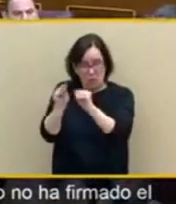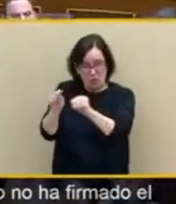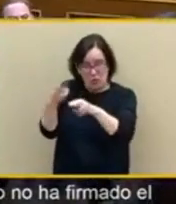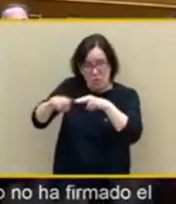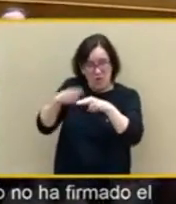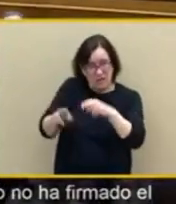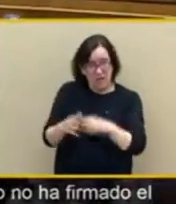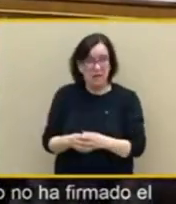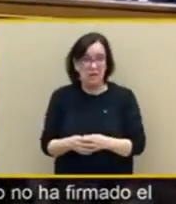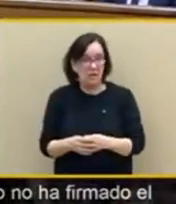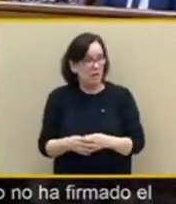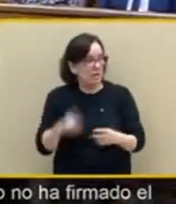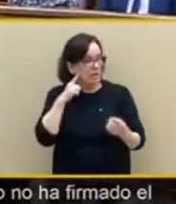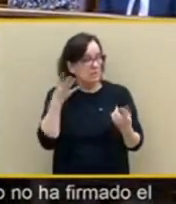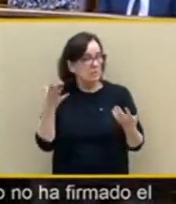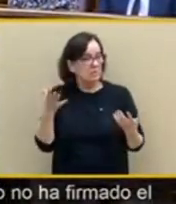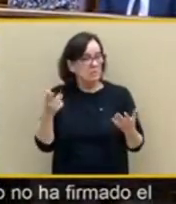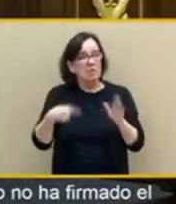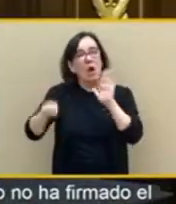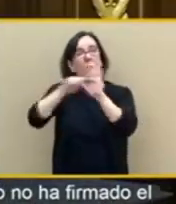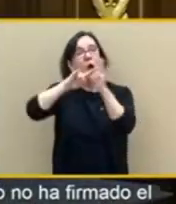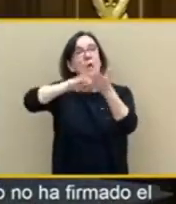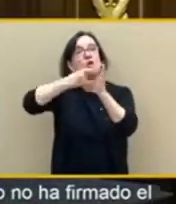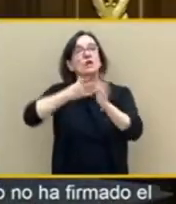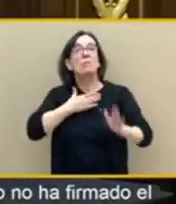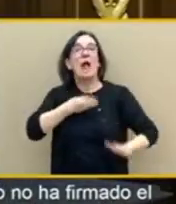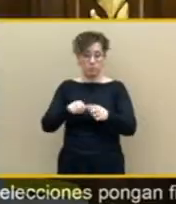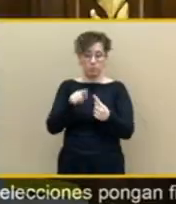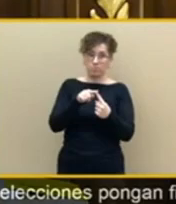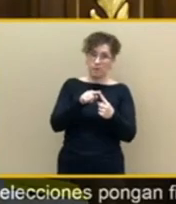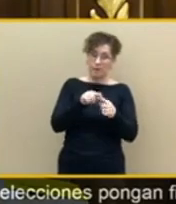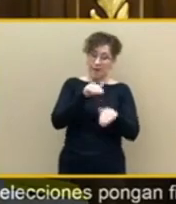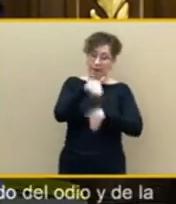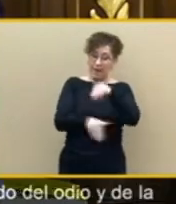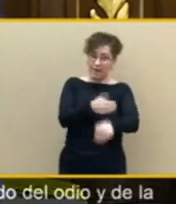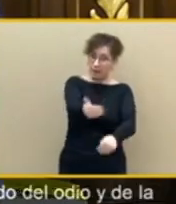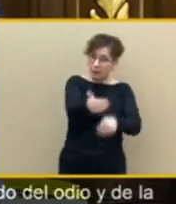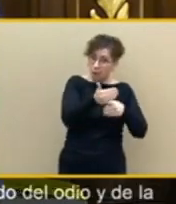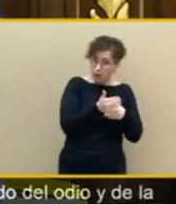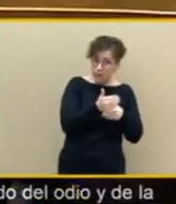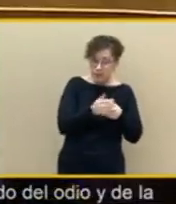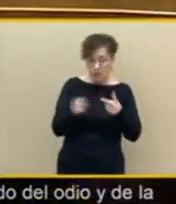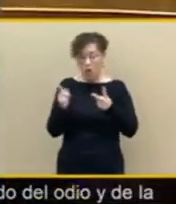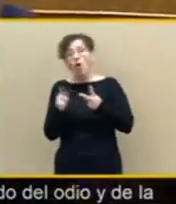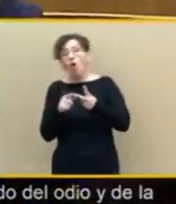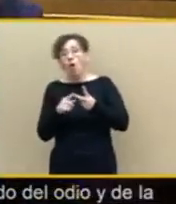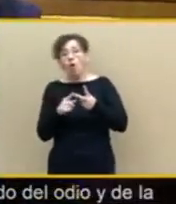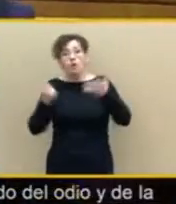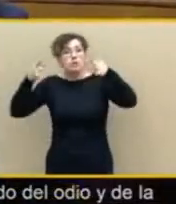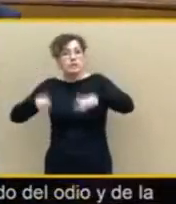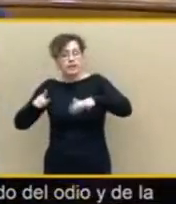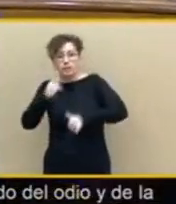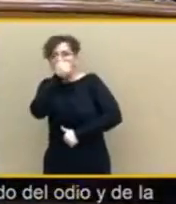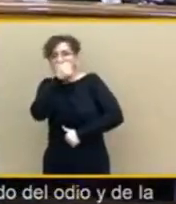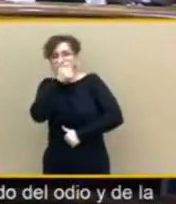moderación alejado dice de la política de trincheras y de bloques durante el debate de la moción de censura impulsada por Vox que ha